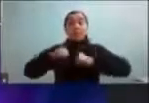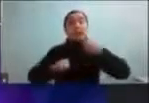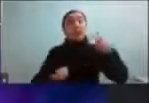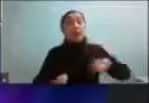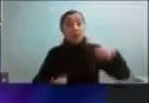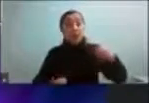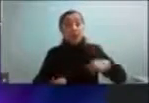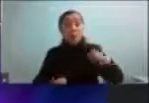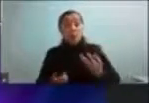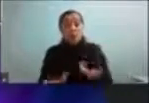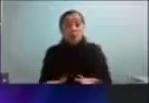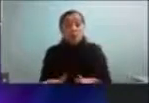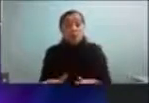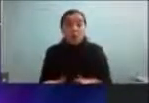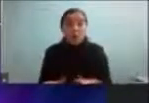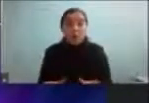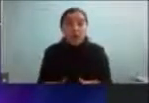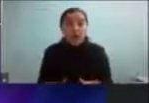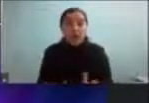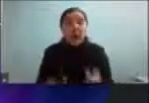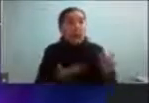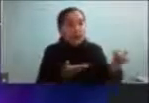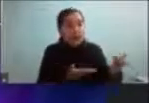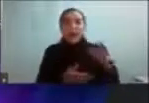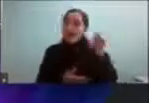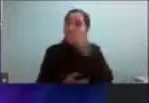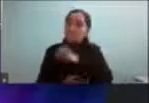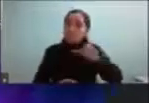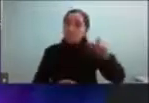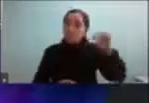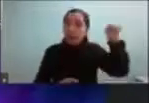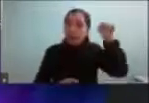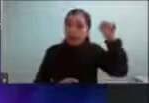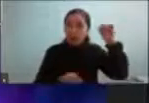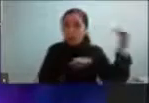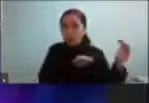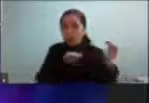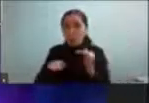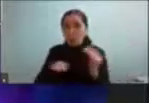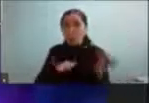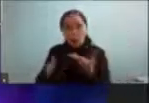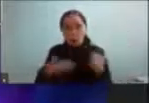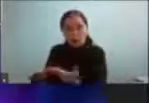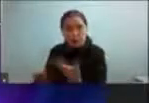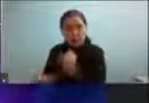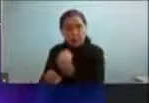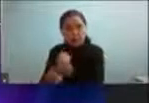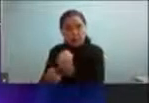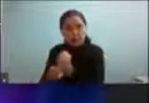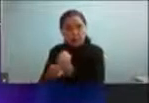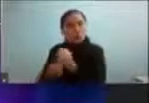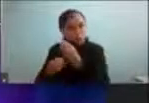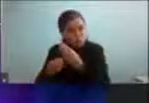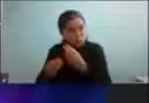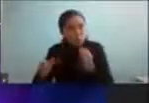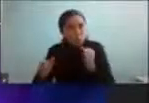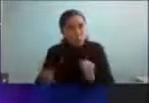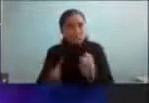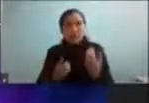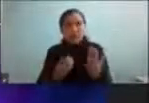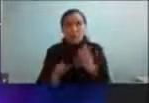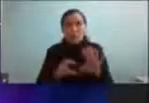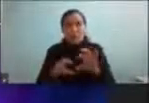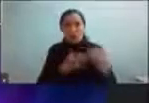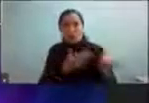digamos que pueden aportar las personas autistas al campo de trabajo que son muchas cosas y tenemos también